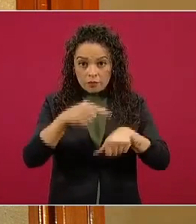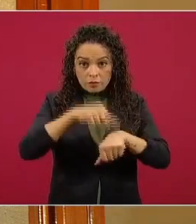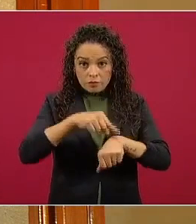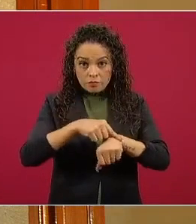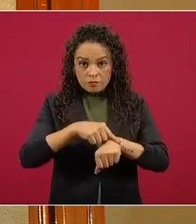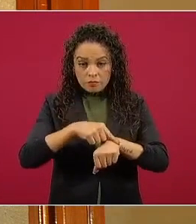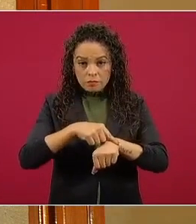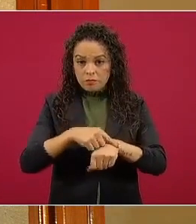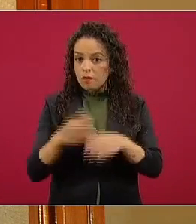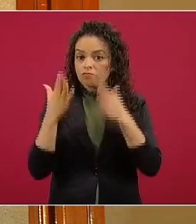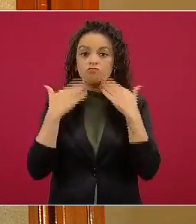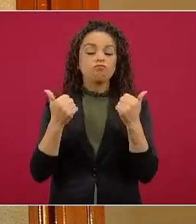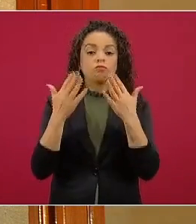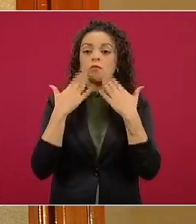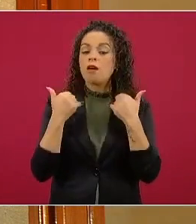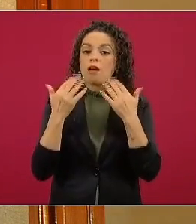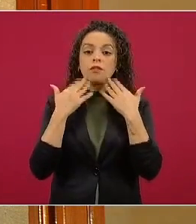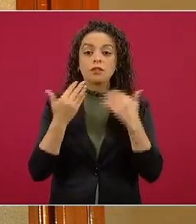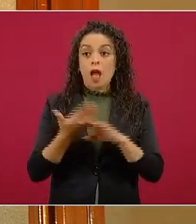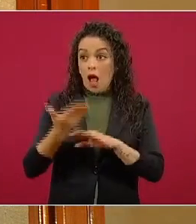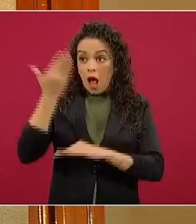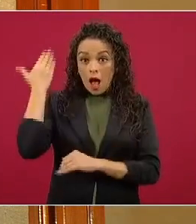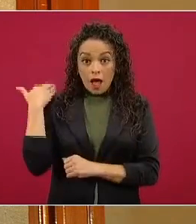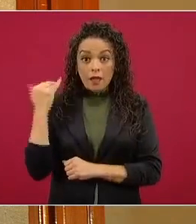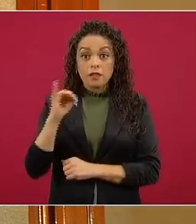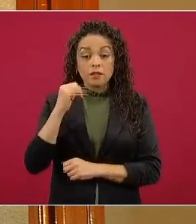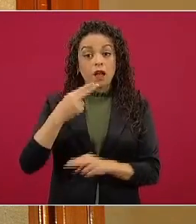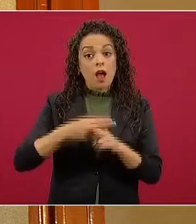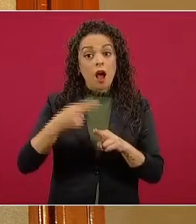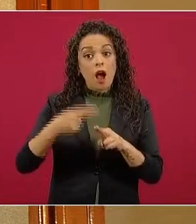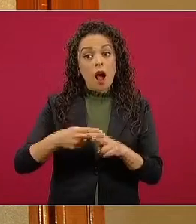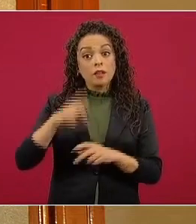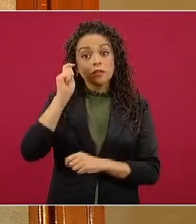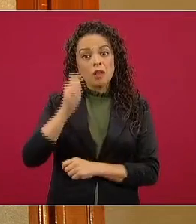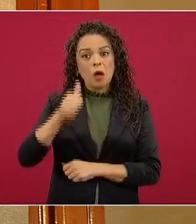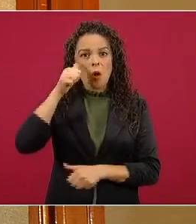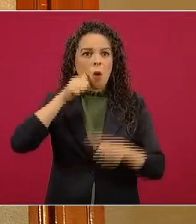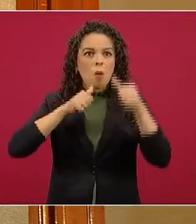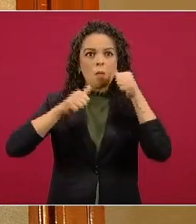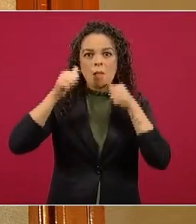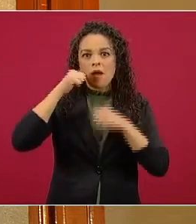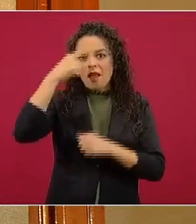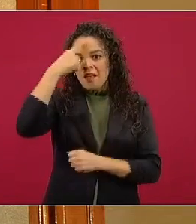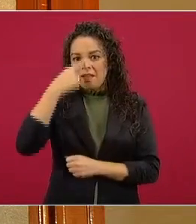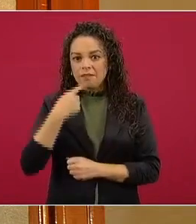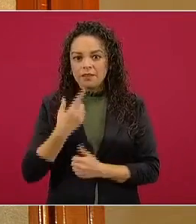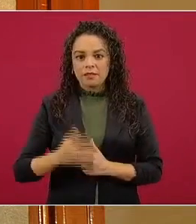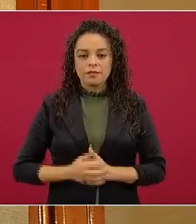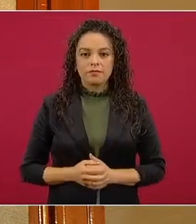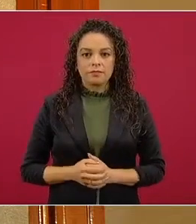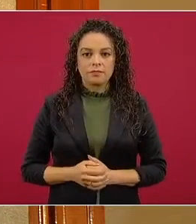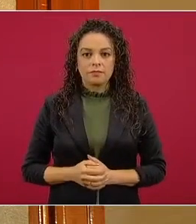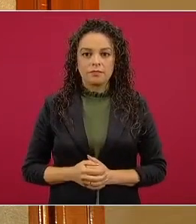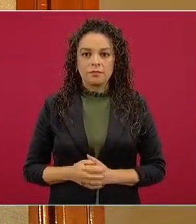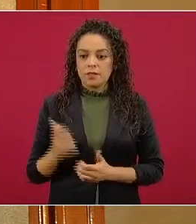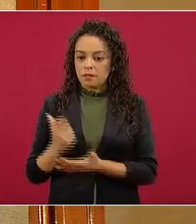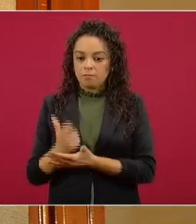atención médica privada. Antes se hacían hasta cirugía plástica. a costillas del erario.